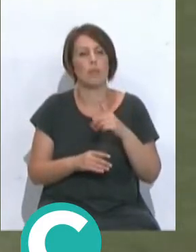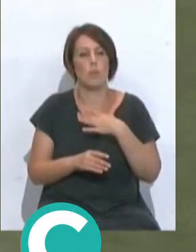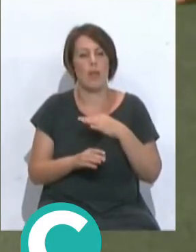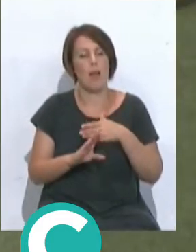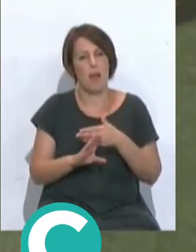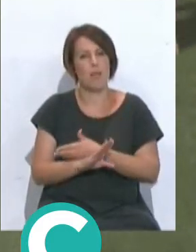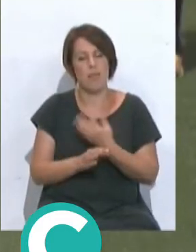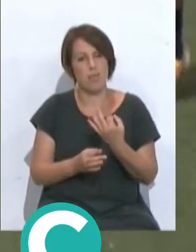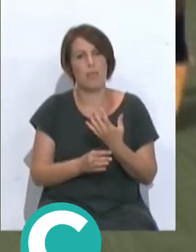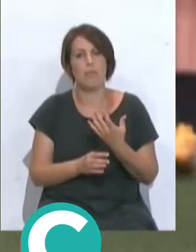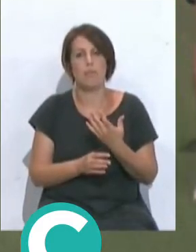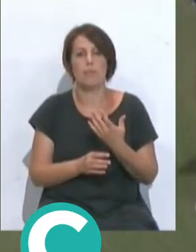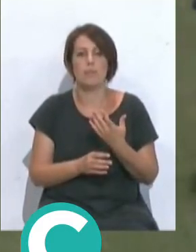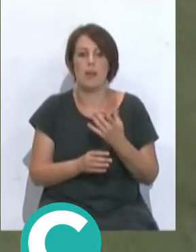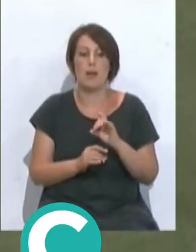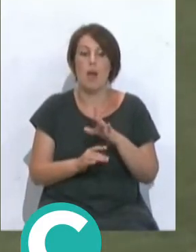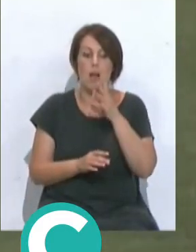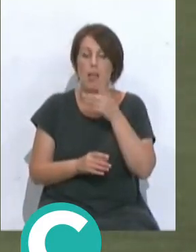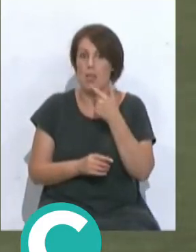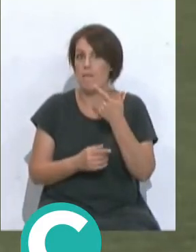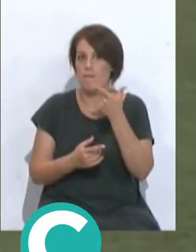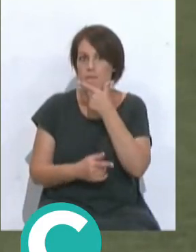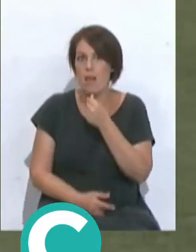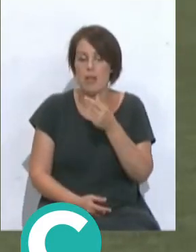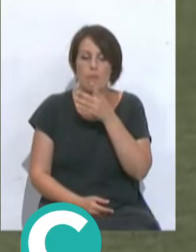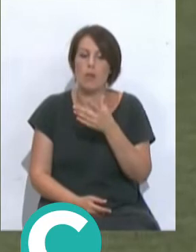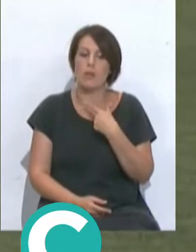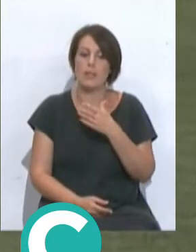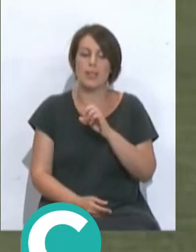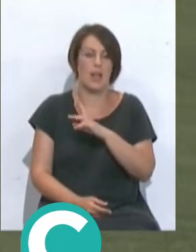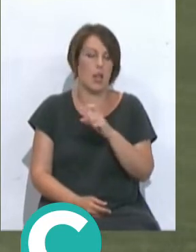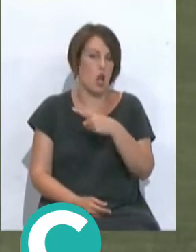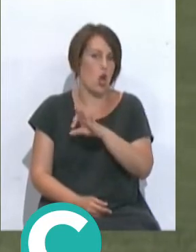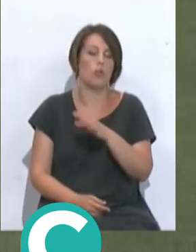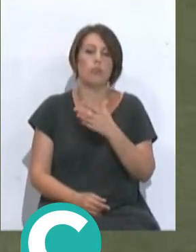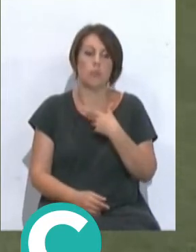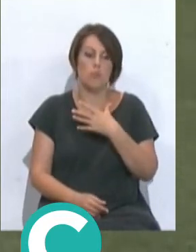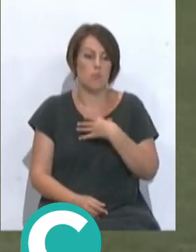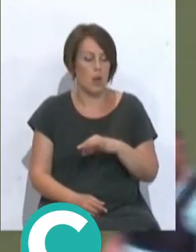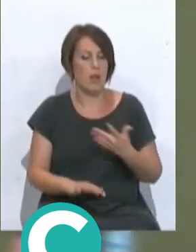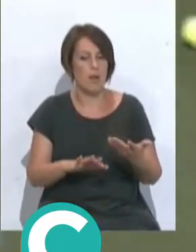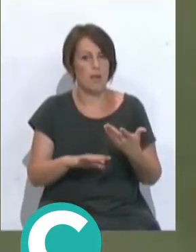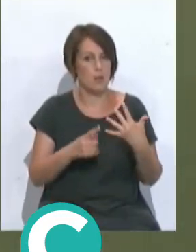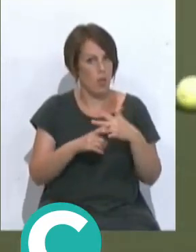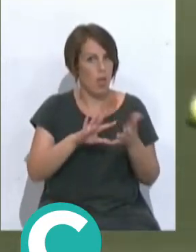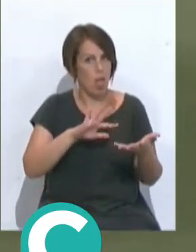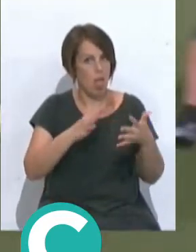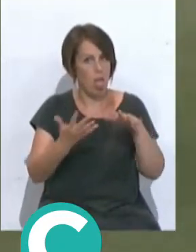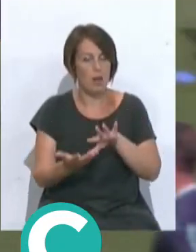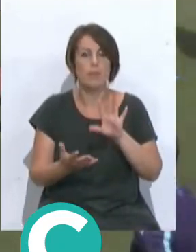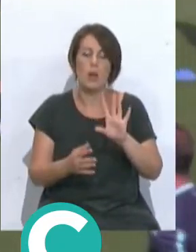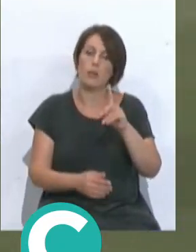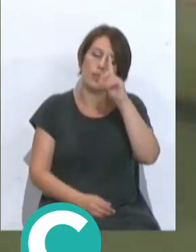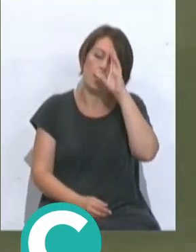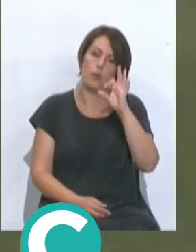haber producido un poco antes y, claro, ahora es fácil decirlo porque se ha conseguido que Sergio fue capaz de la vuelta a la situación. Pero creo